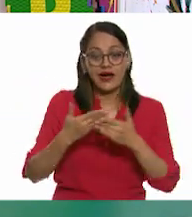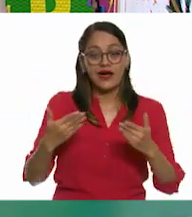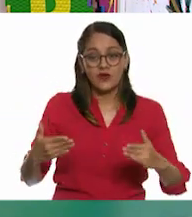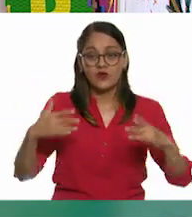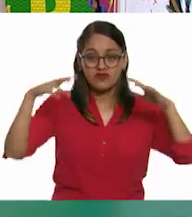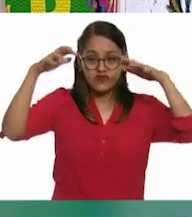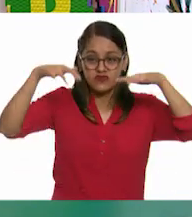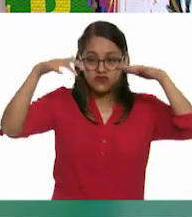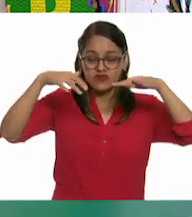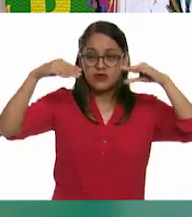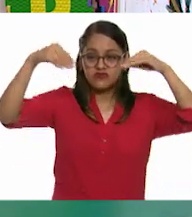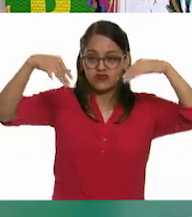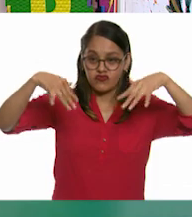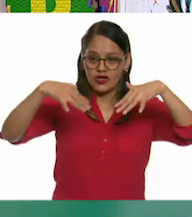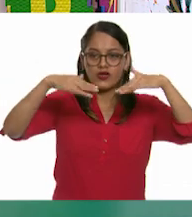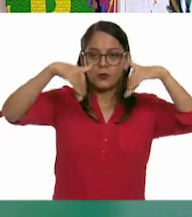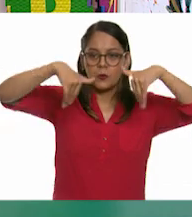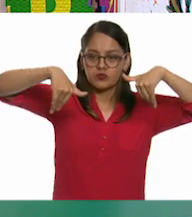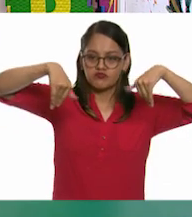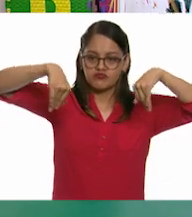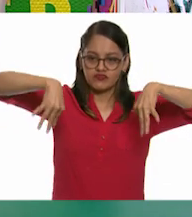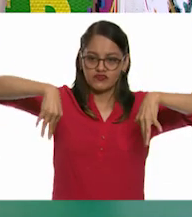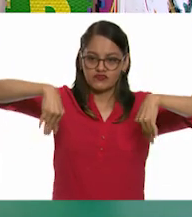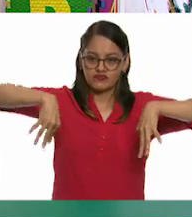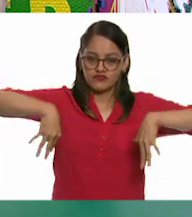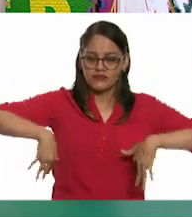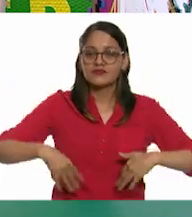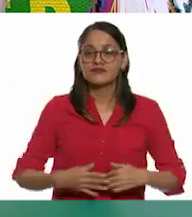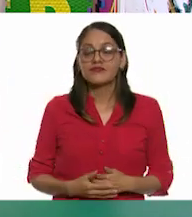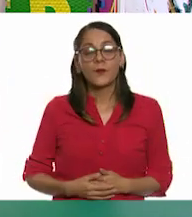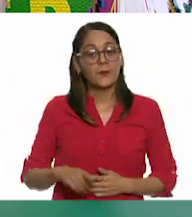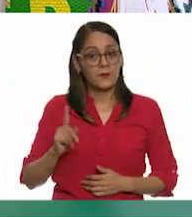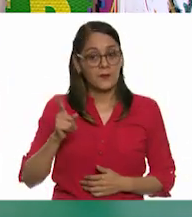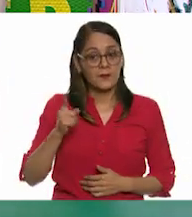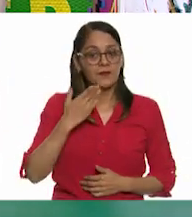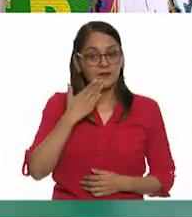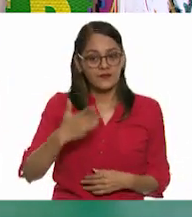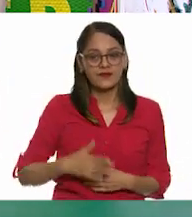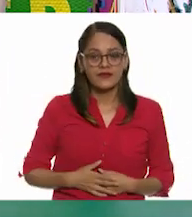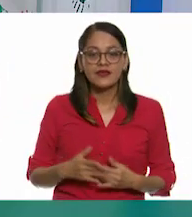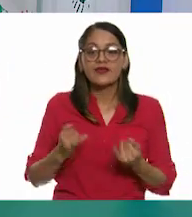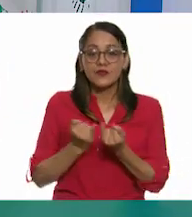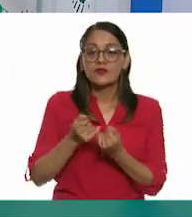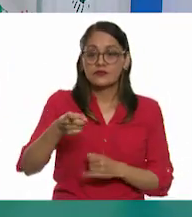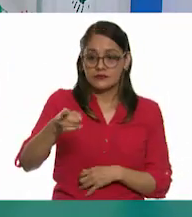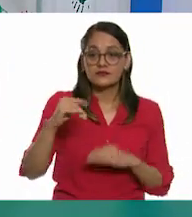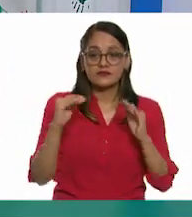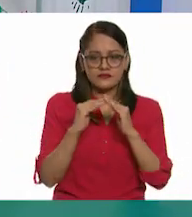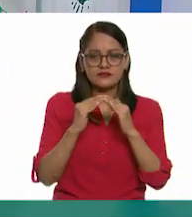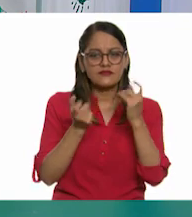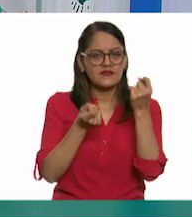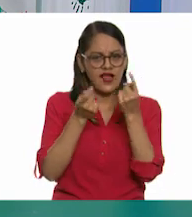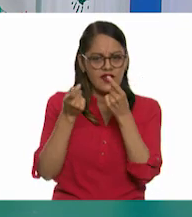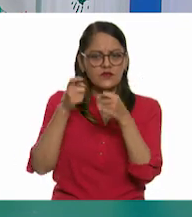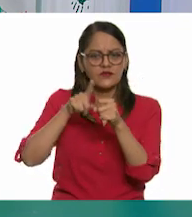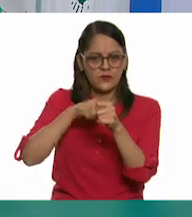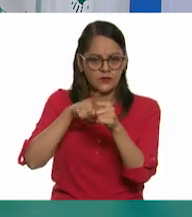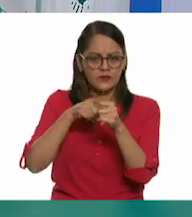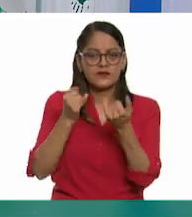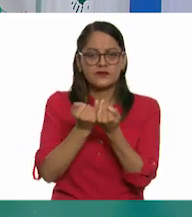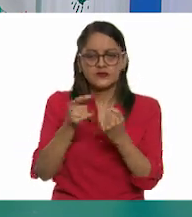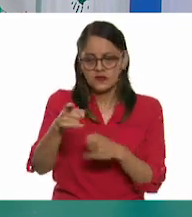no cae en esta parte, sino un poquito más salado. Ah, muy bien. Ustedes en casa, yo sé que también se agarraron algunos colores, también les